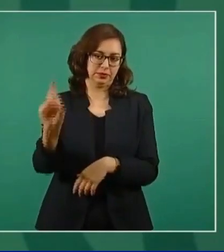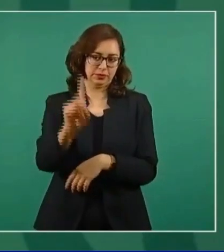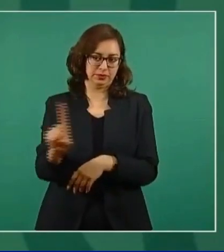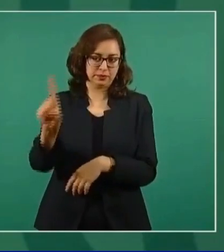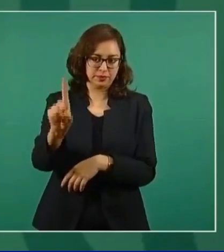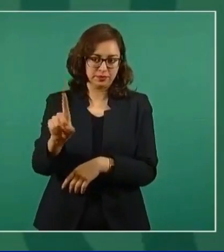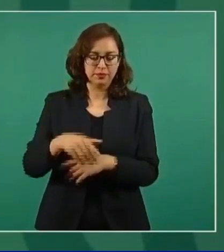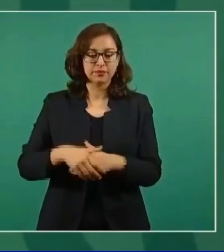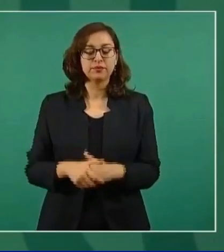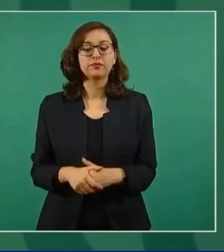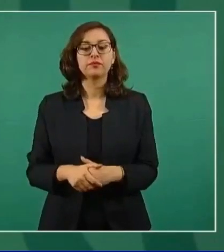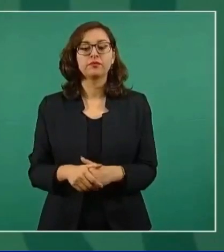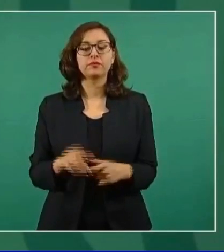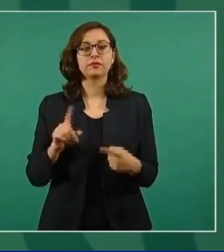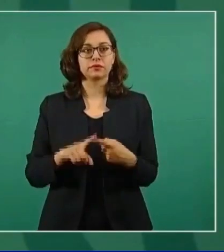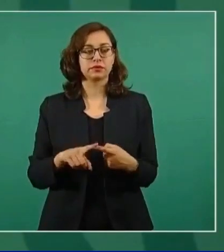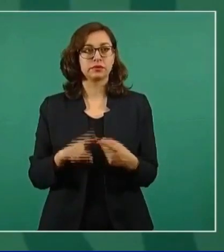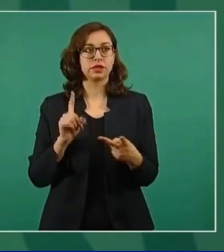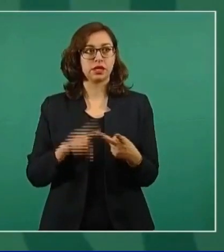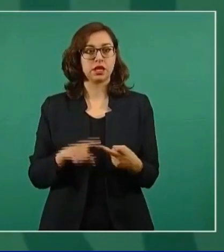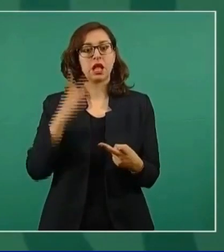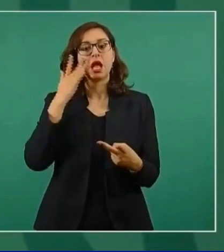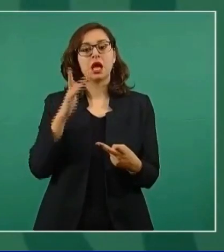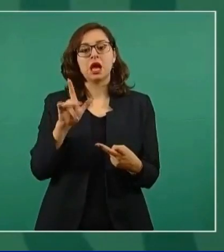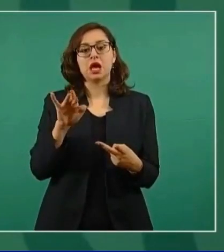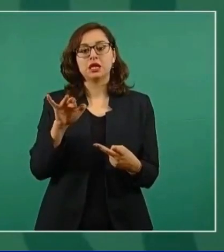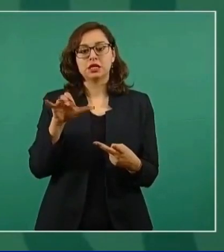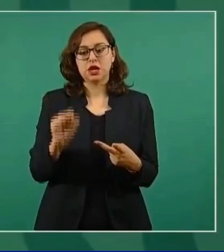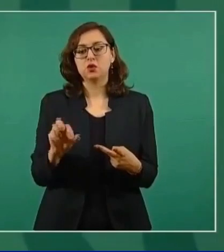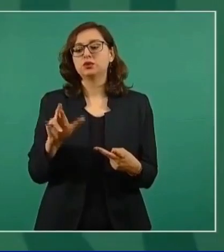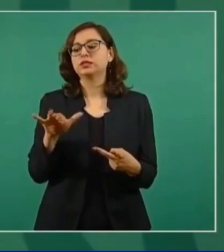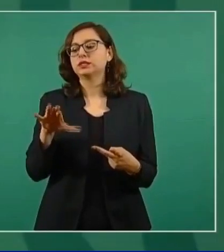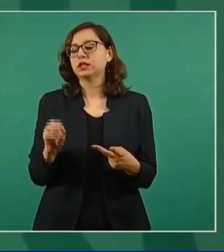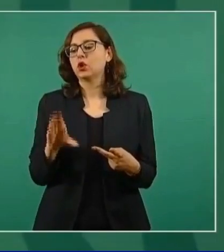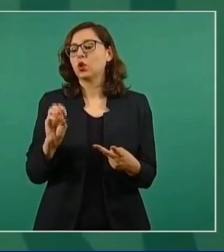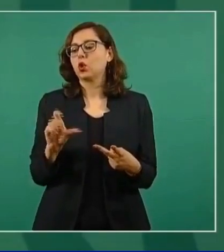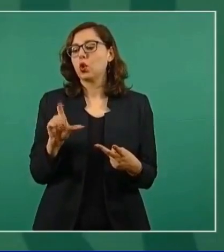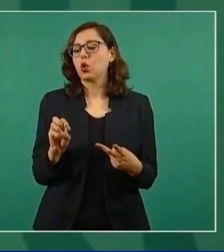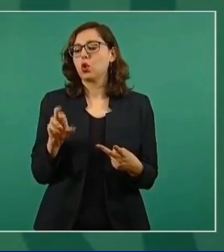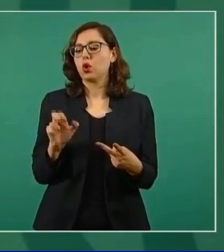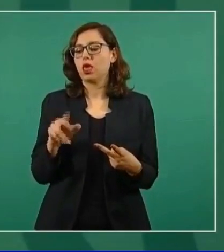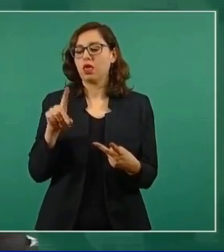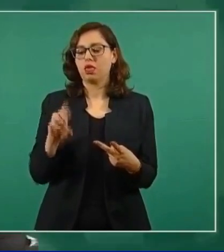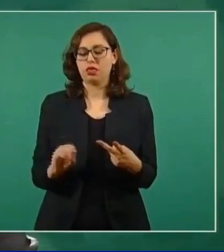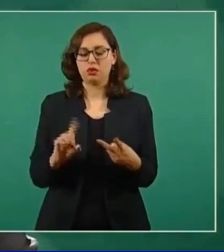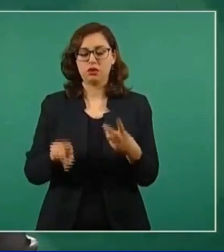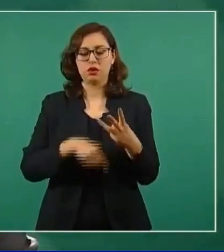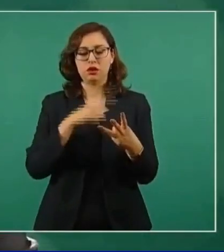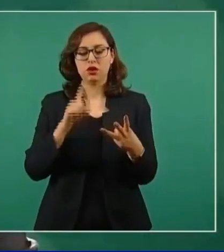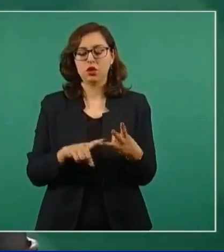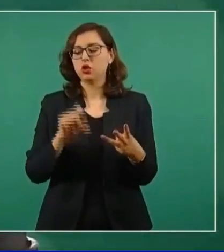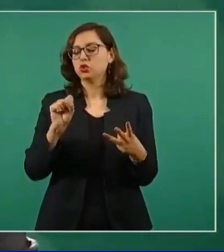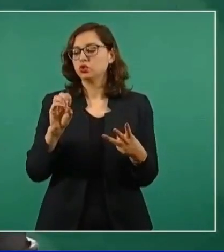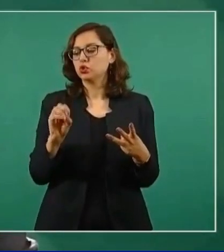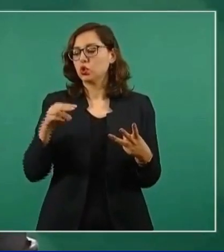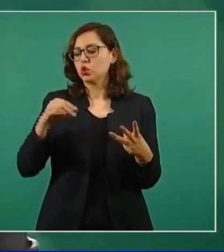en San Luis, Río Colorado. Vamos a estar en Sonora,